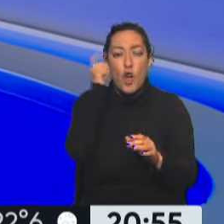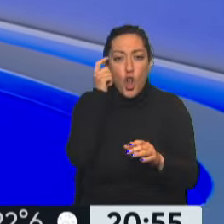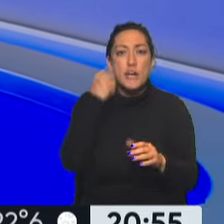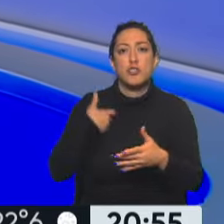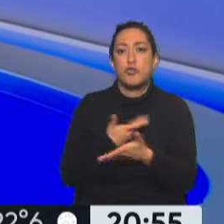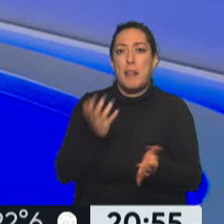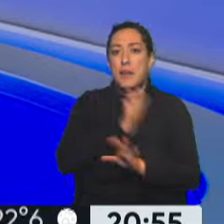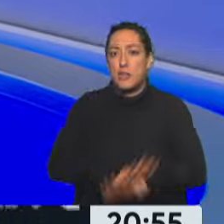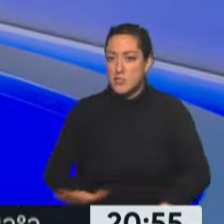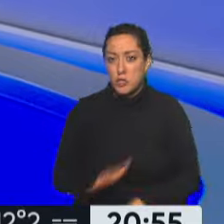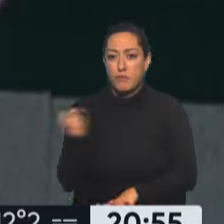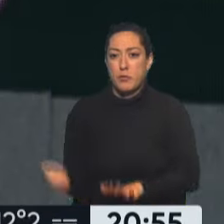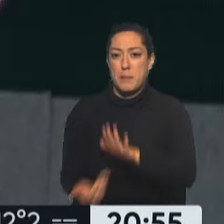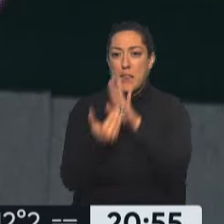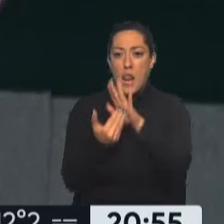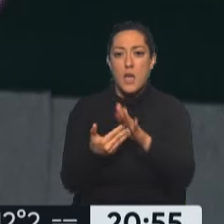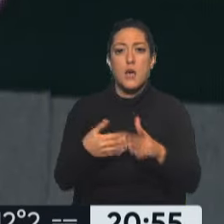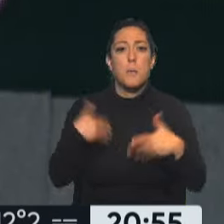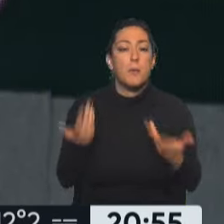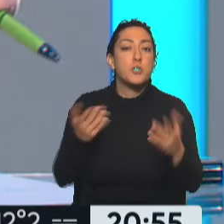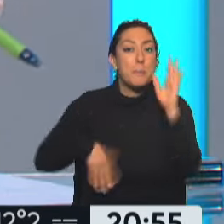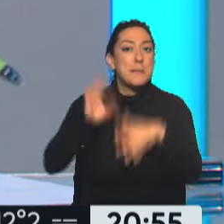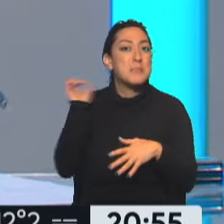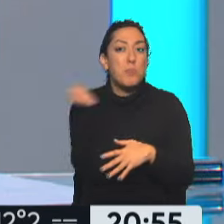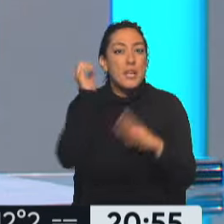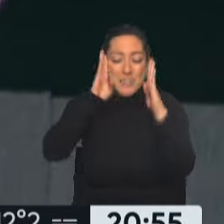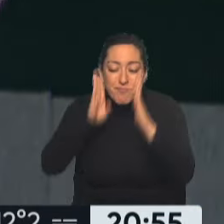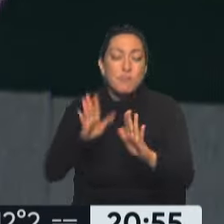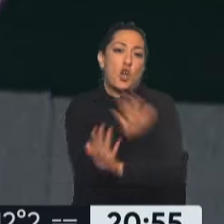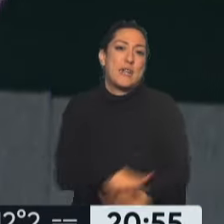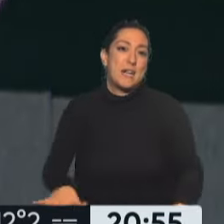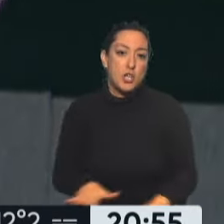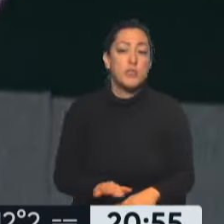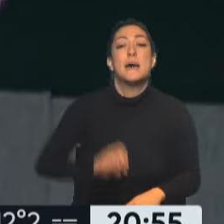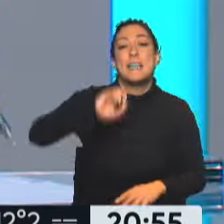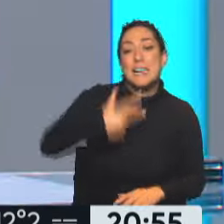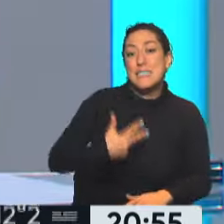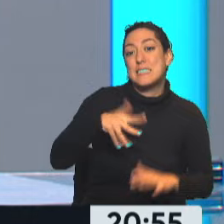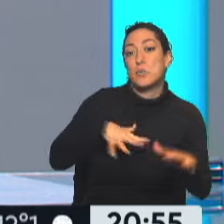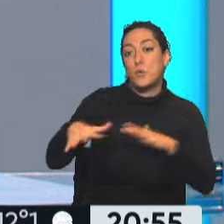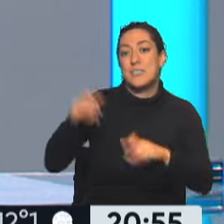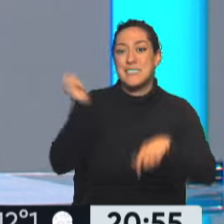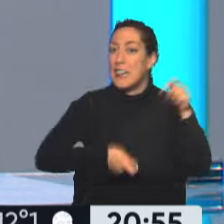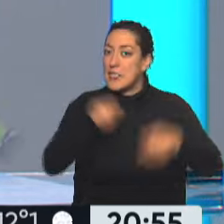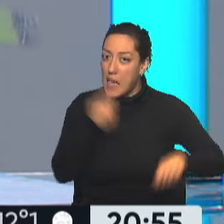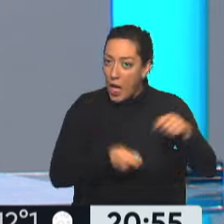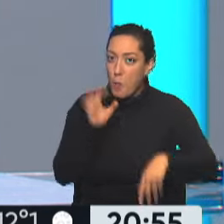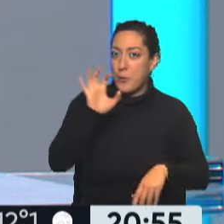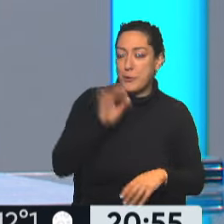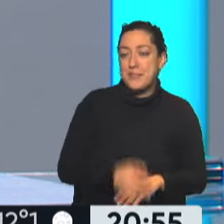y social de cada niño. Muy bien, ahí como que puso el foco en los niños. Puso el foco en los niños. Tercer caso, nos vamos a Santiago del Estero.